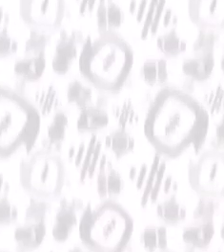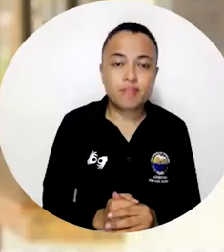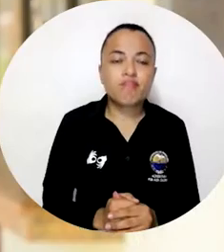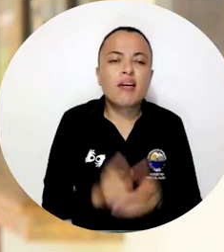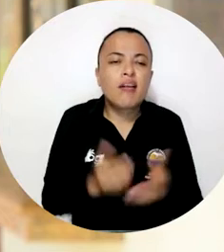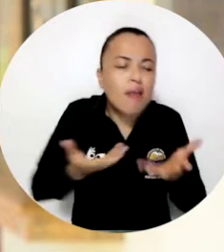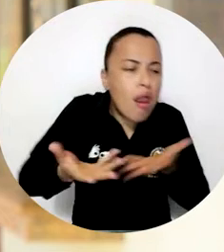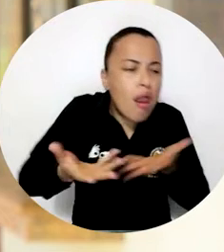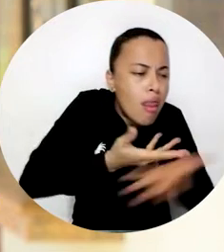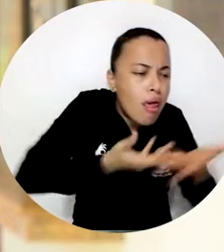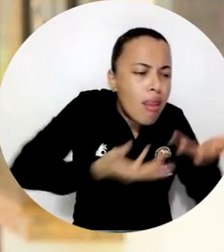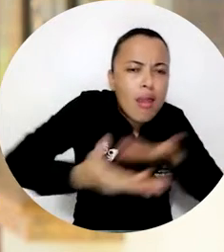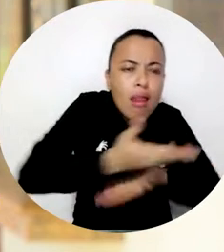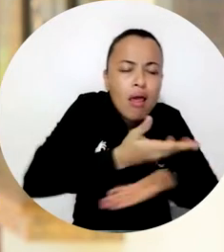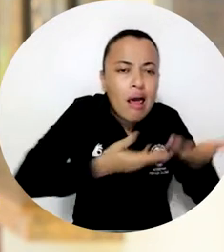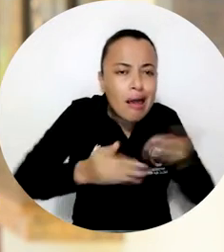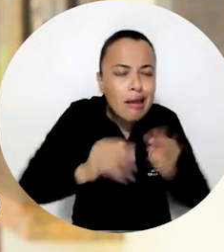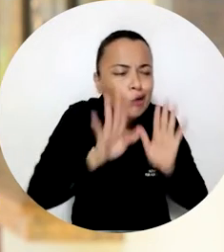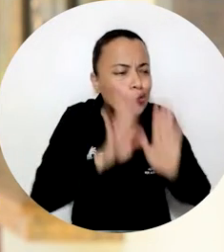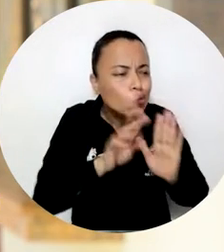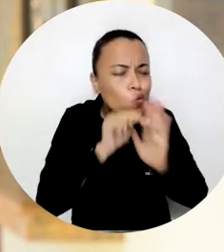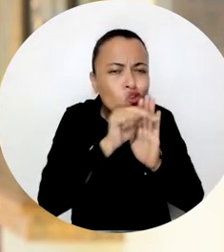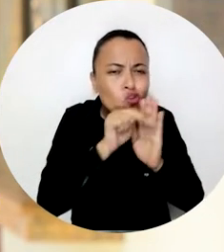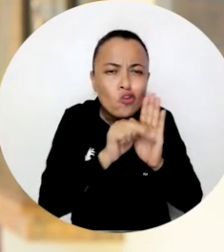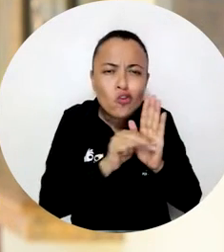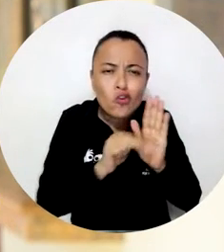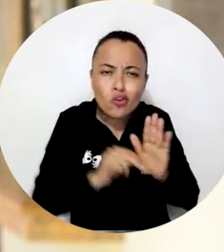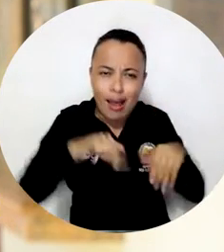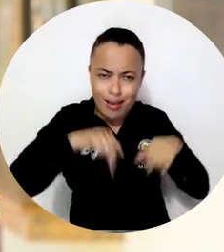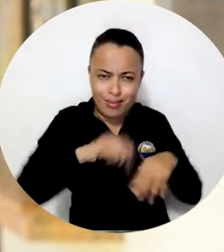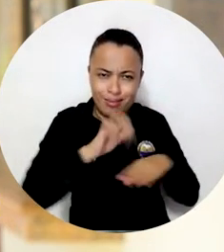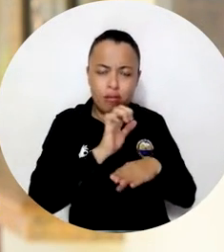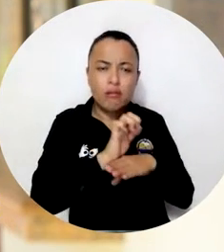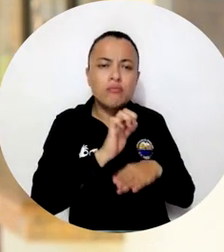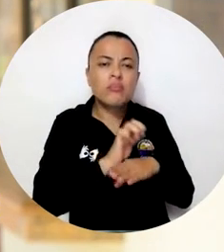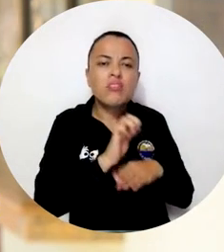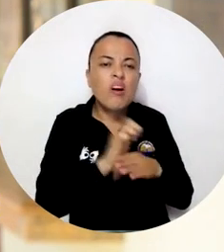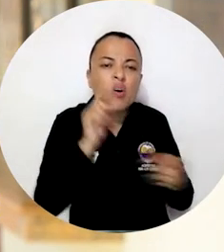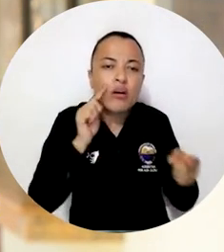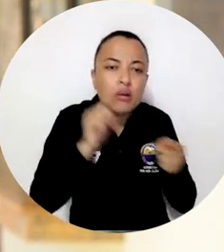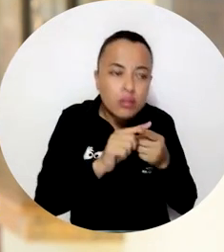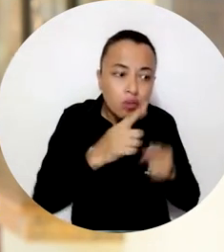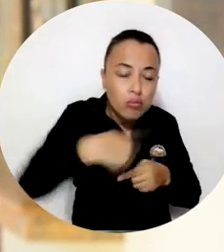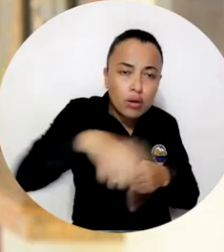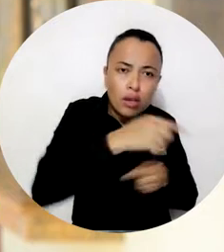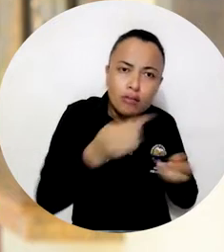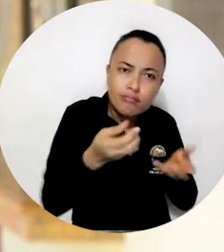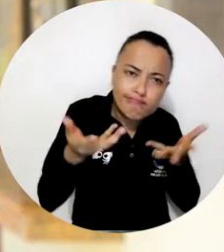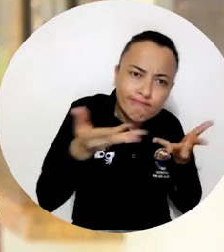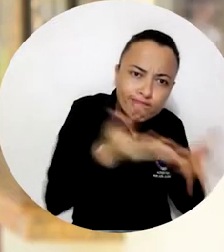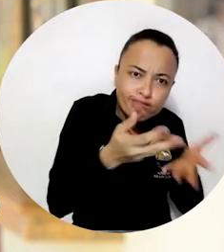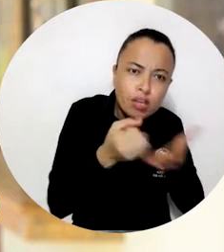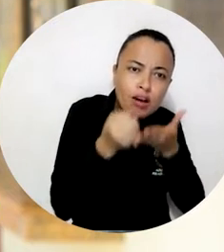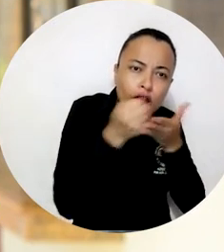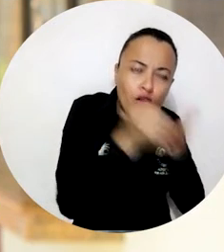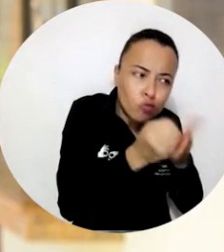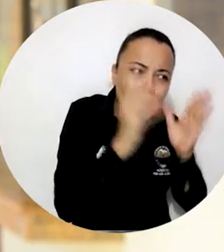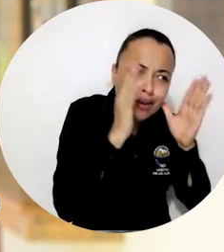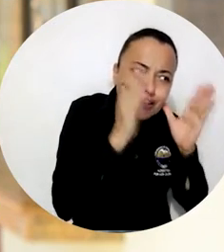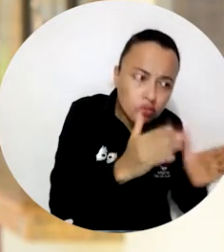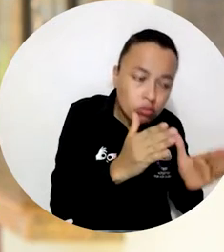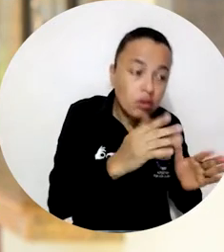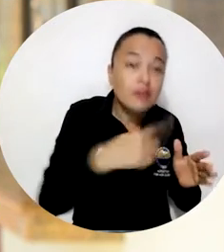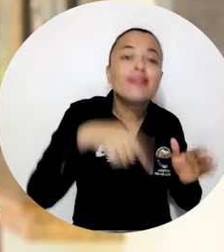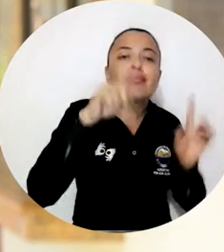Se realizó una socialización de todas esas políticas institucionales para el beneficio, para el servicio